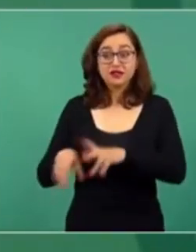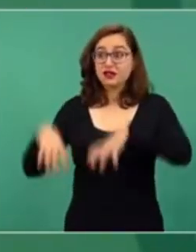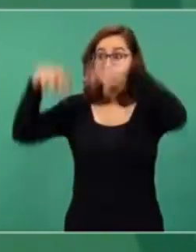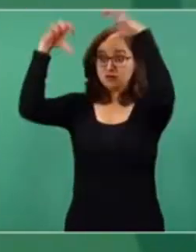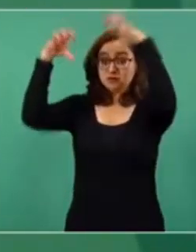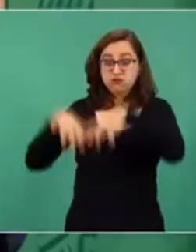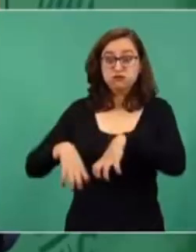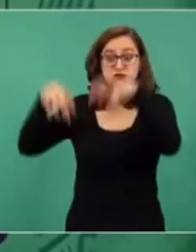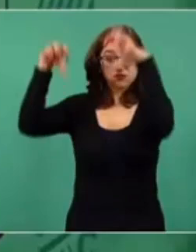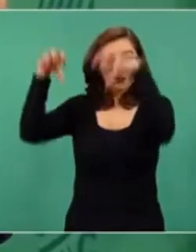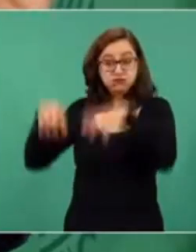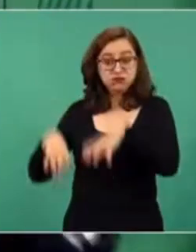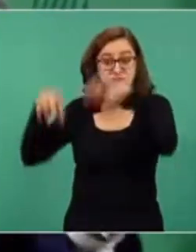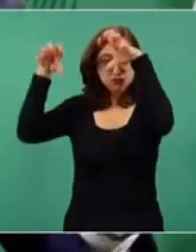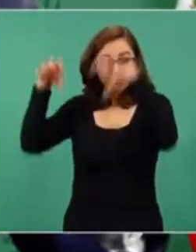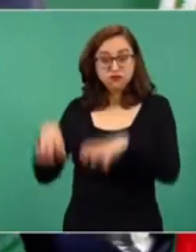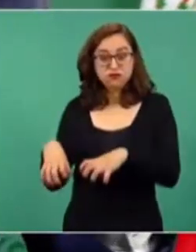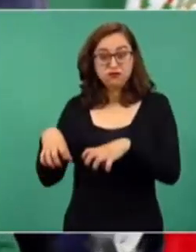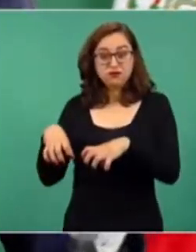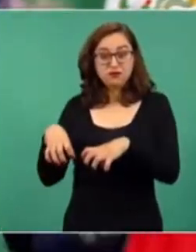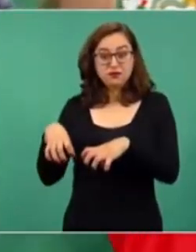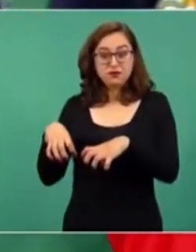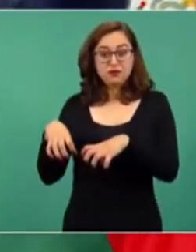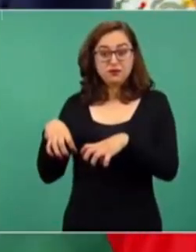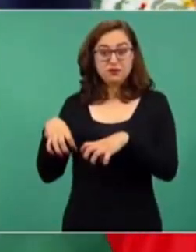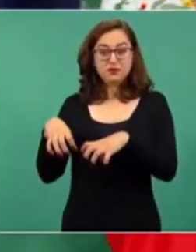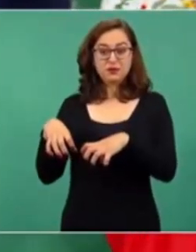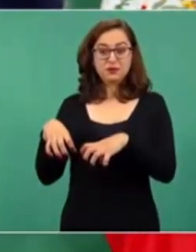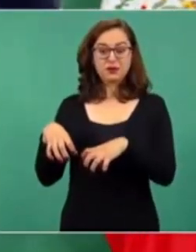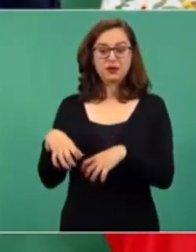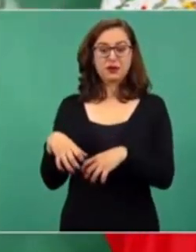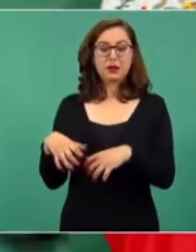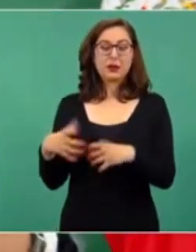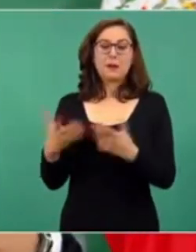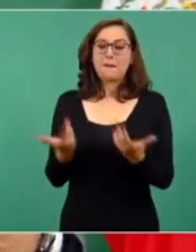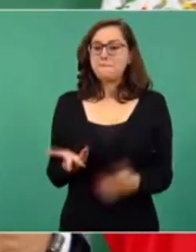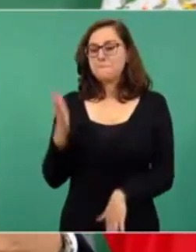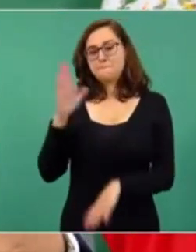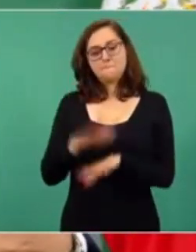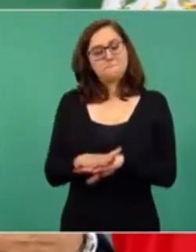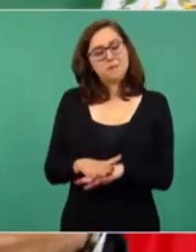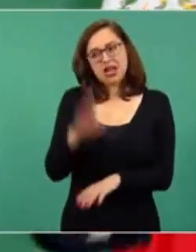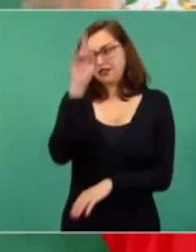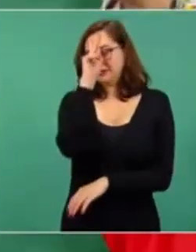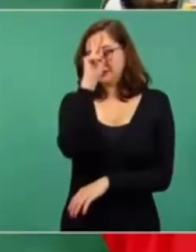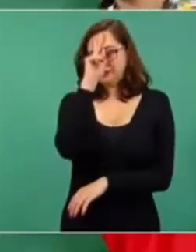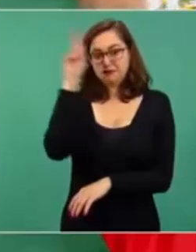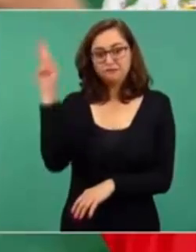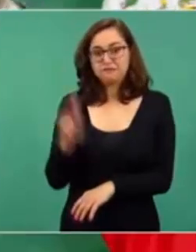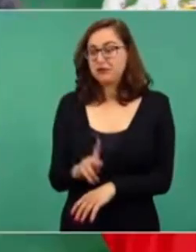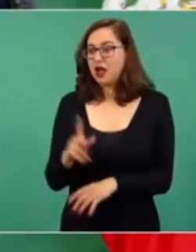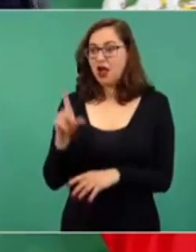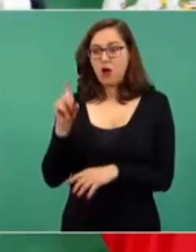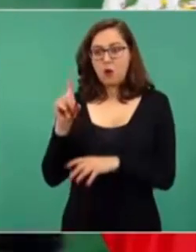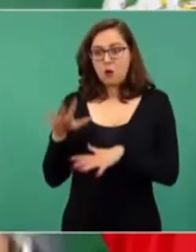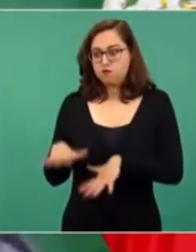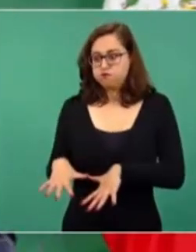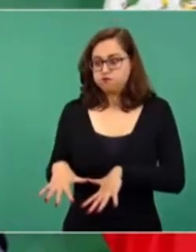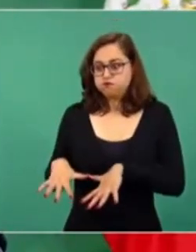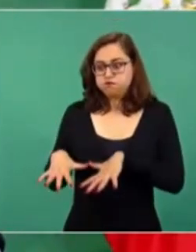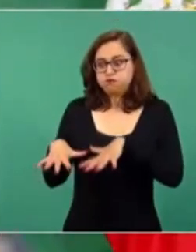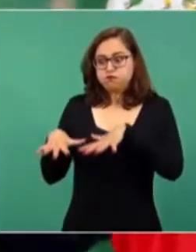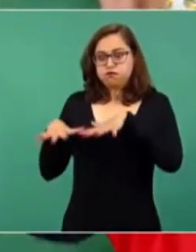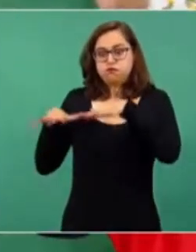afirmó en la conferencia de prensa matutina. La reforma eléctrica impulsada por el Ejecutivo Federal busca que la Comisión Federal de